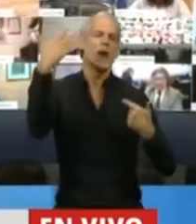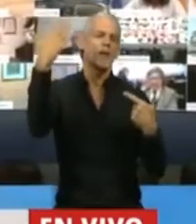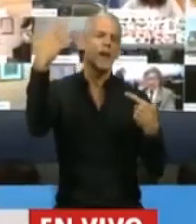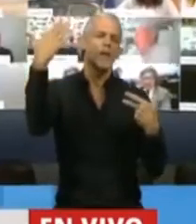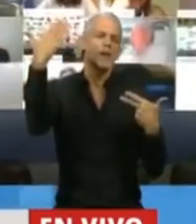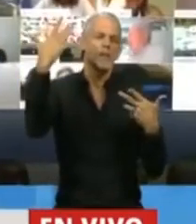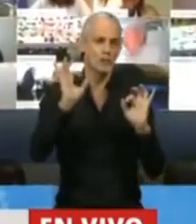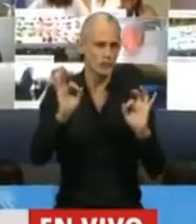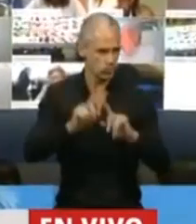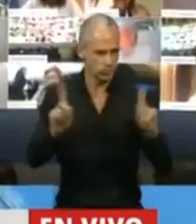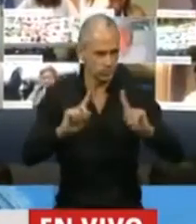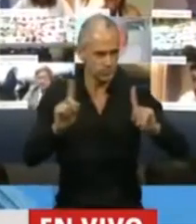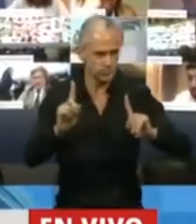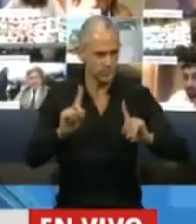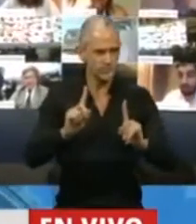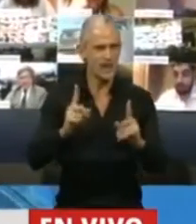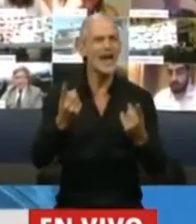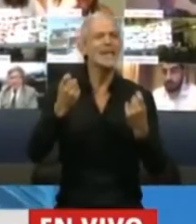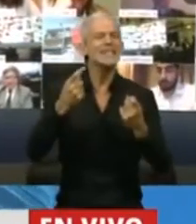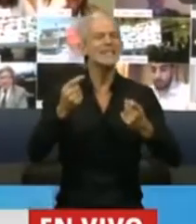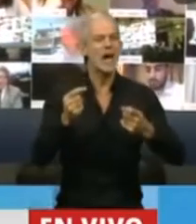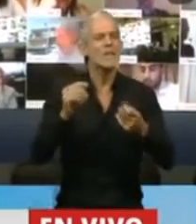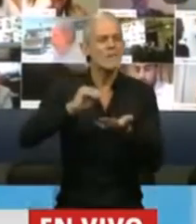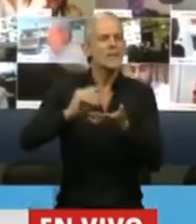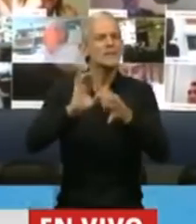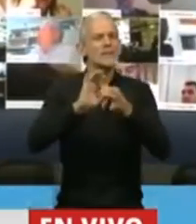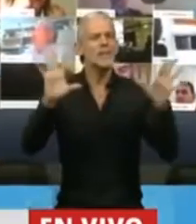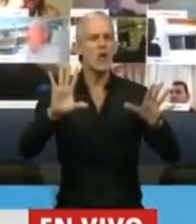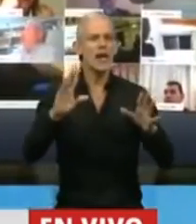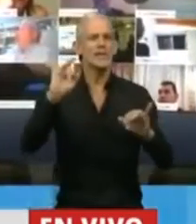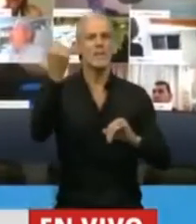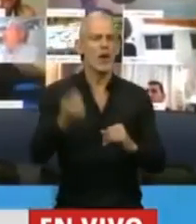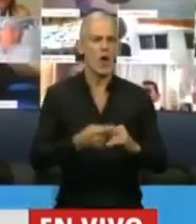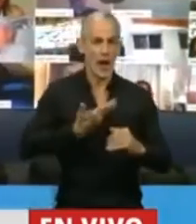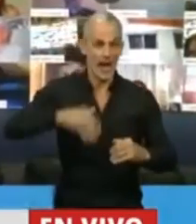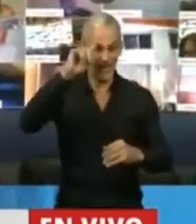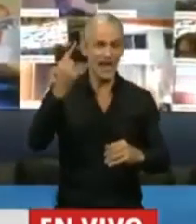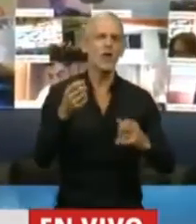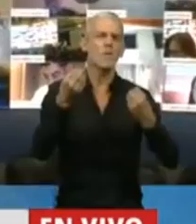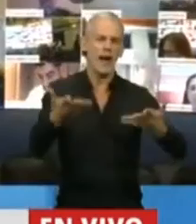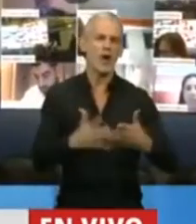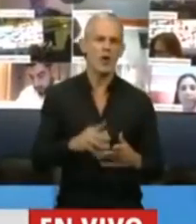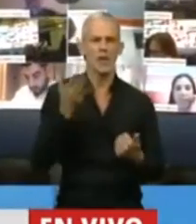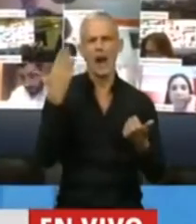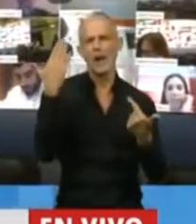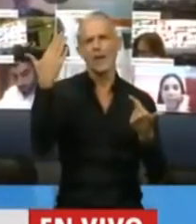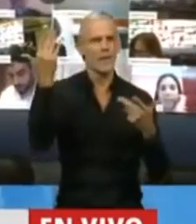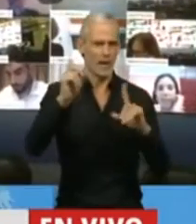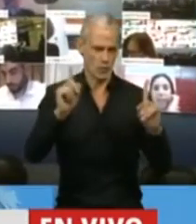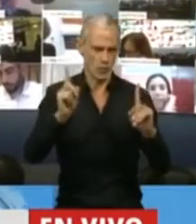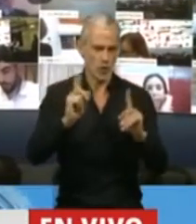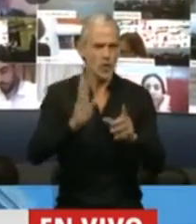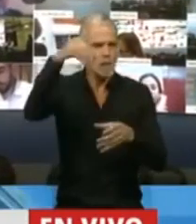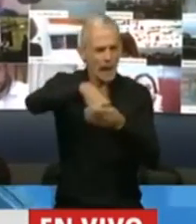señor Presidente, para tener una mejor democracia y un mejor Estado. Para eso necesitamos una mayor participación,